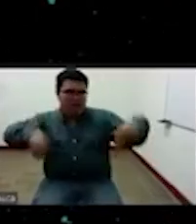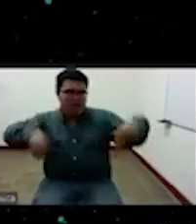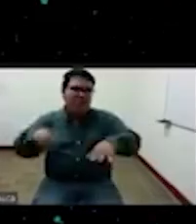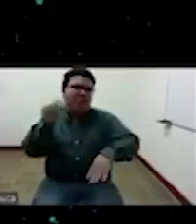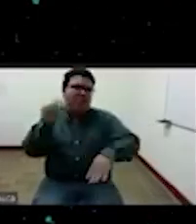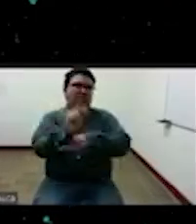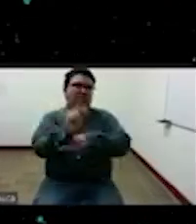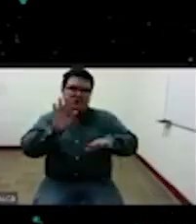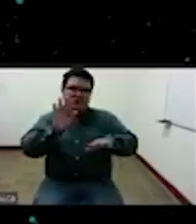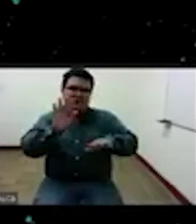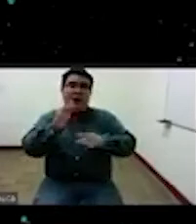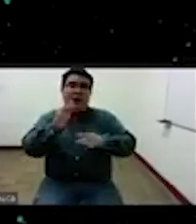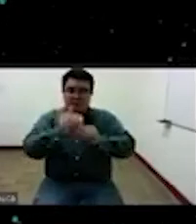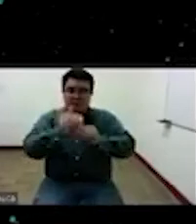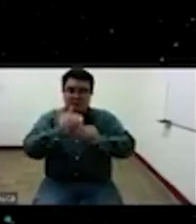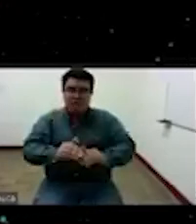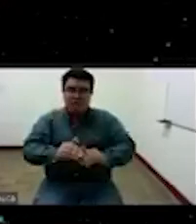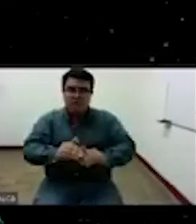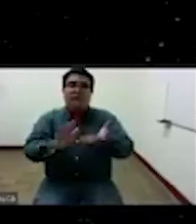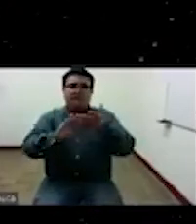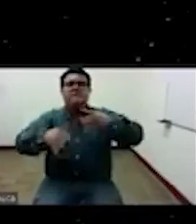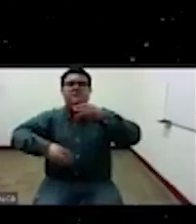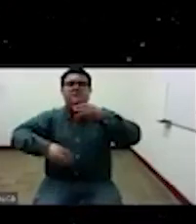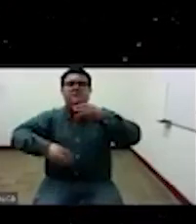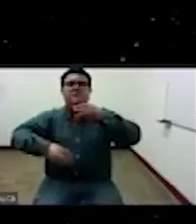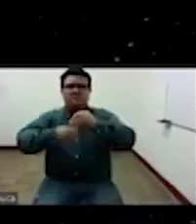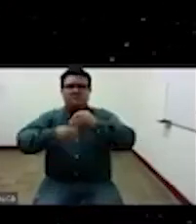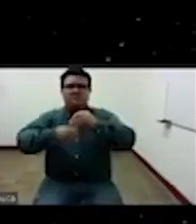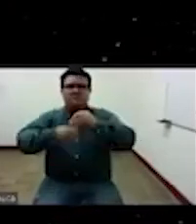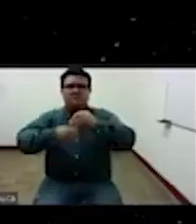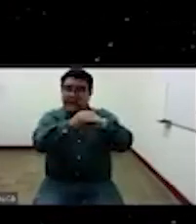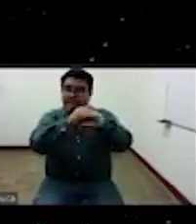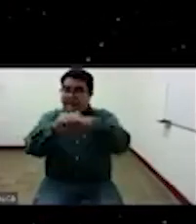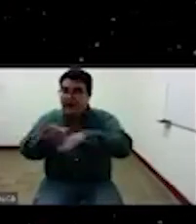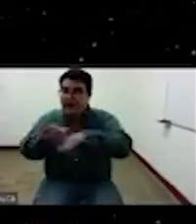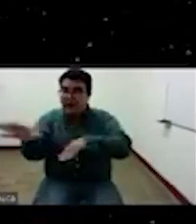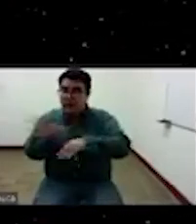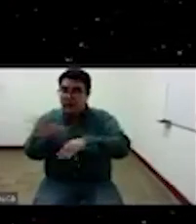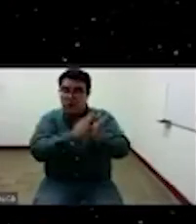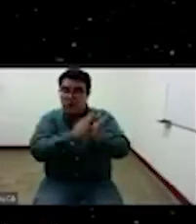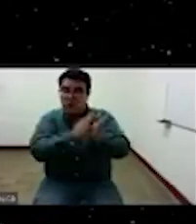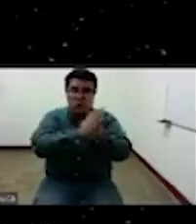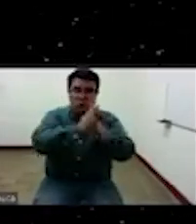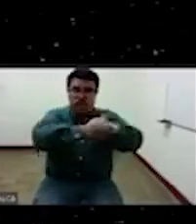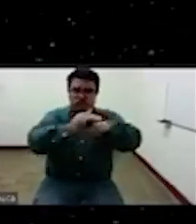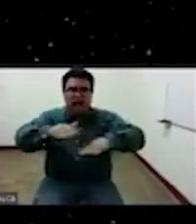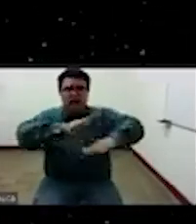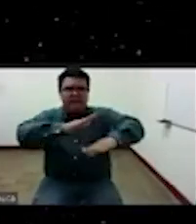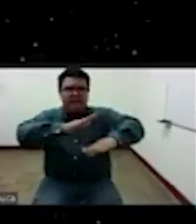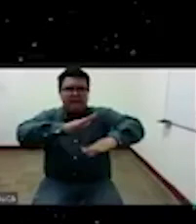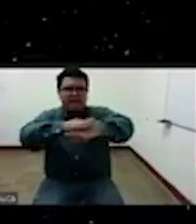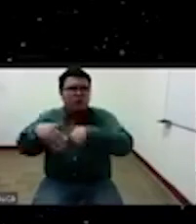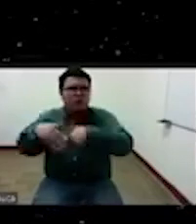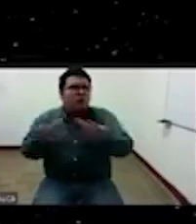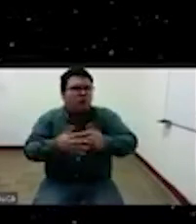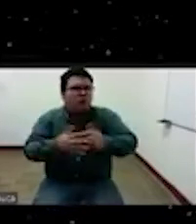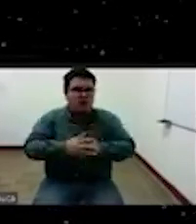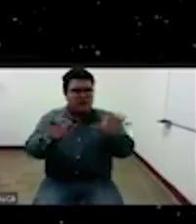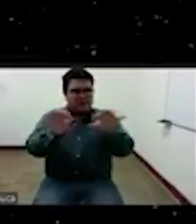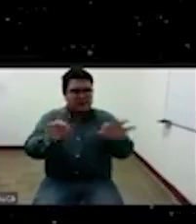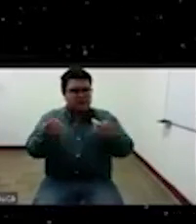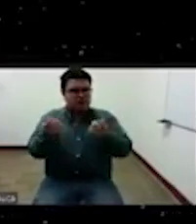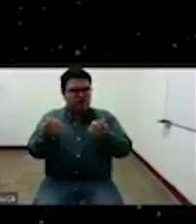y hace como una invitación la invitación que hace es que se debe manejar o